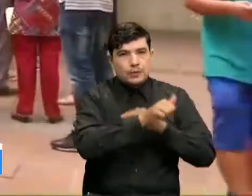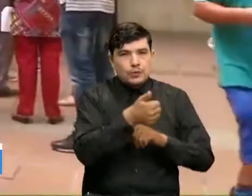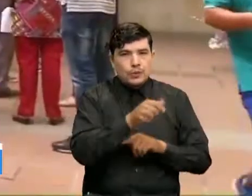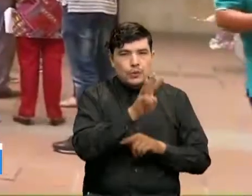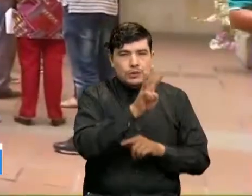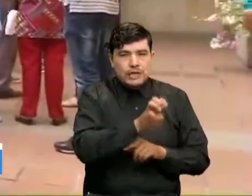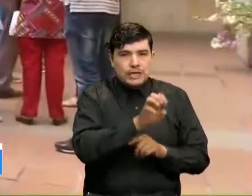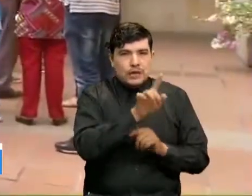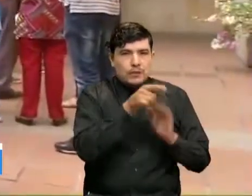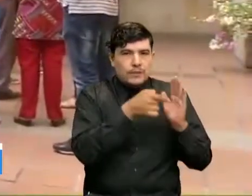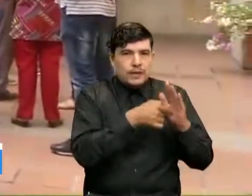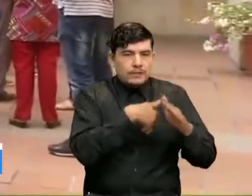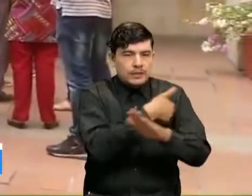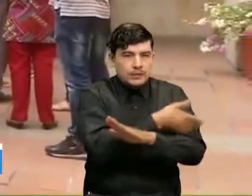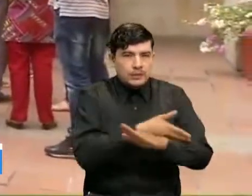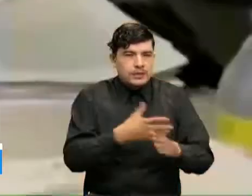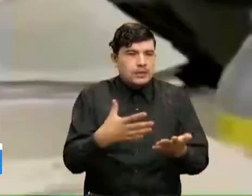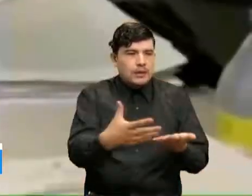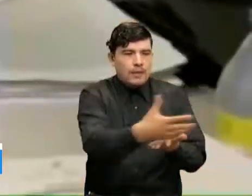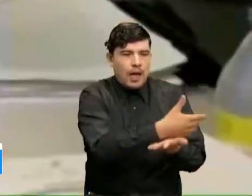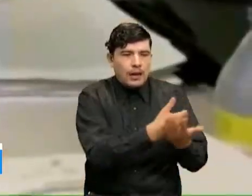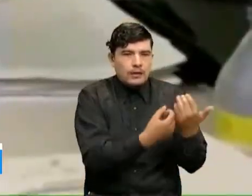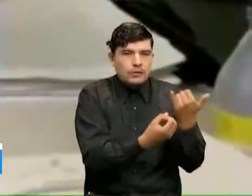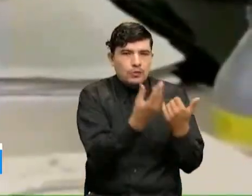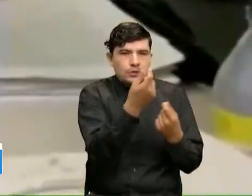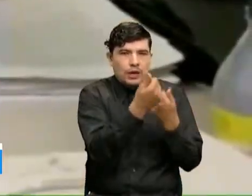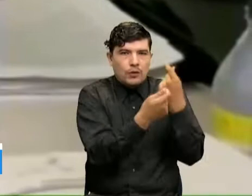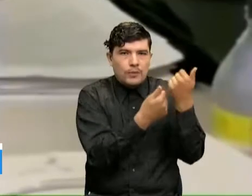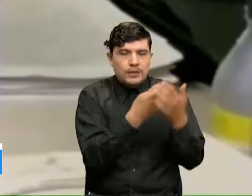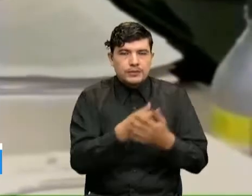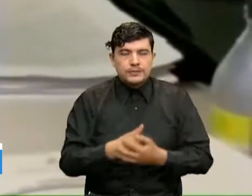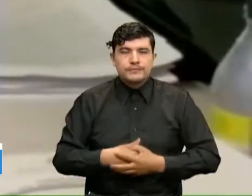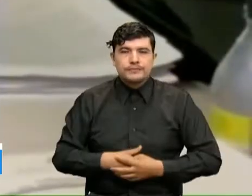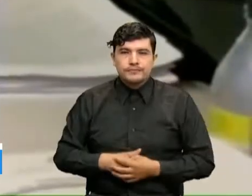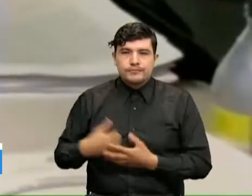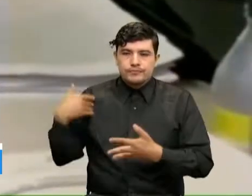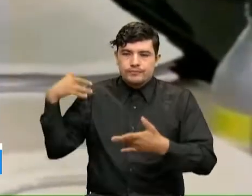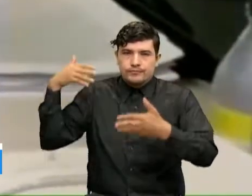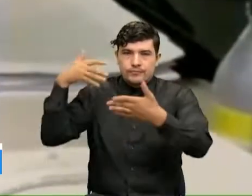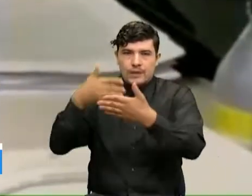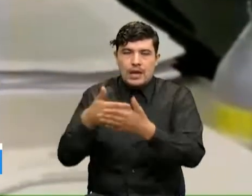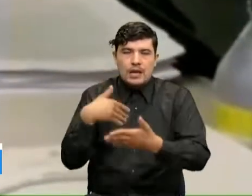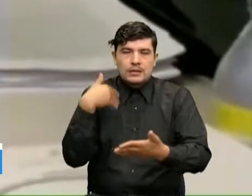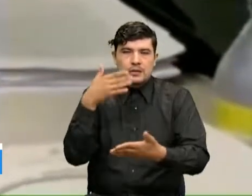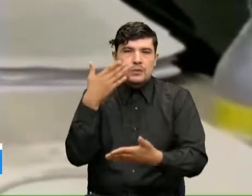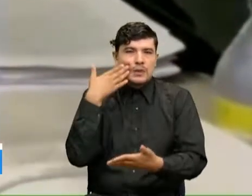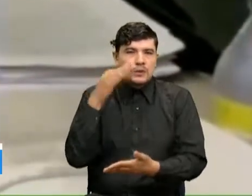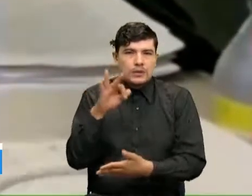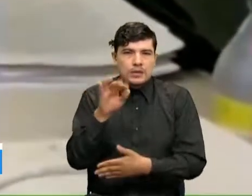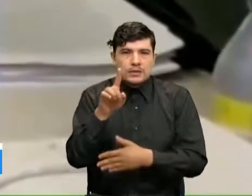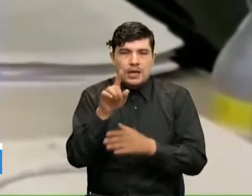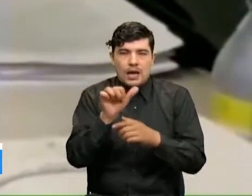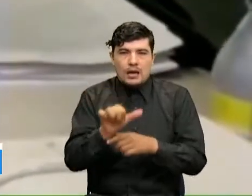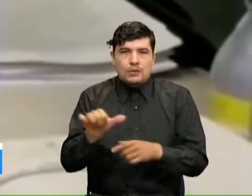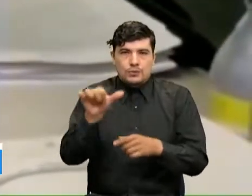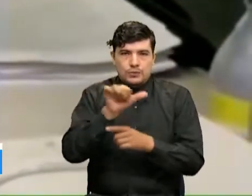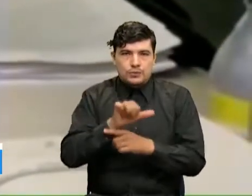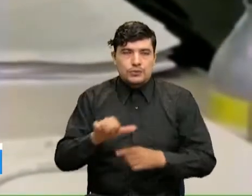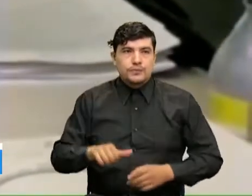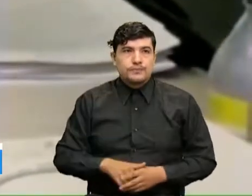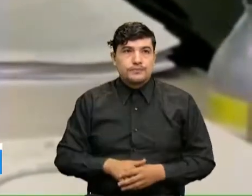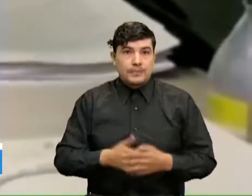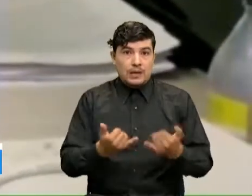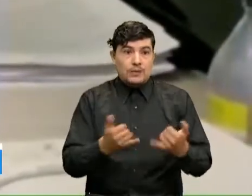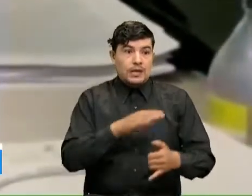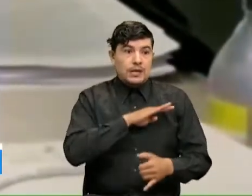se produjo hasta el 31 de agosto. El alcalde ha querido seguir consintiendo a todos nuestros contribuyentes ampliando estas fechas tan